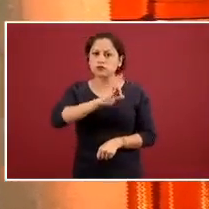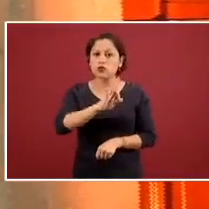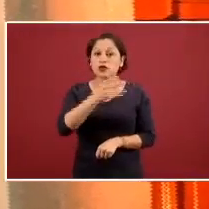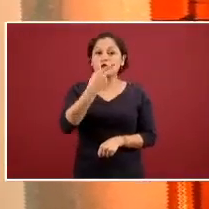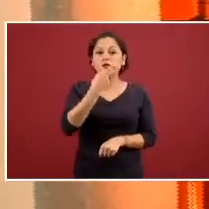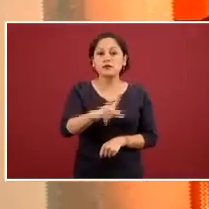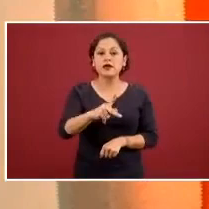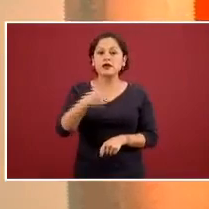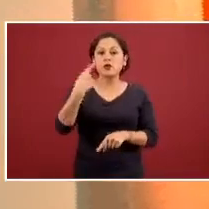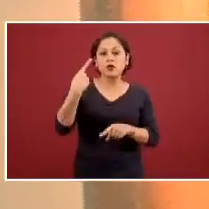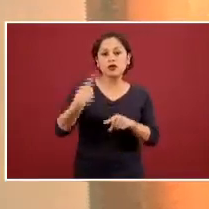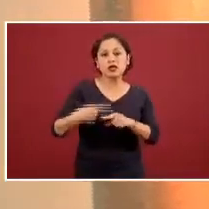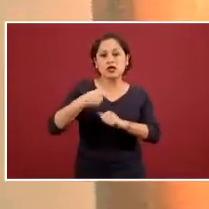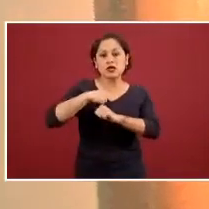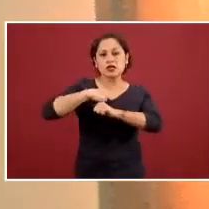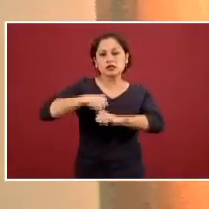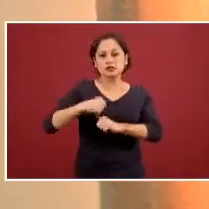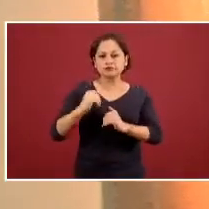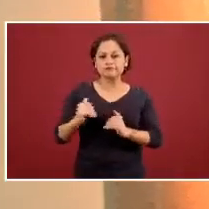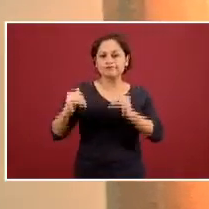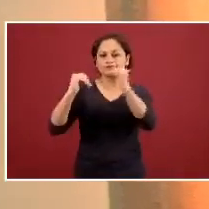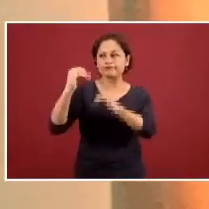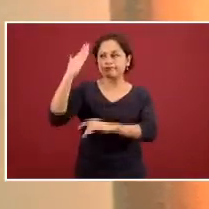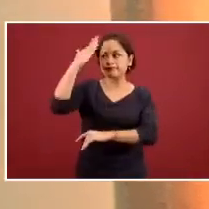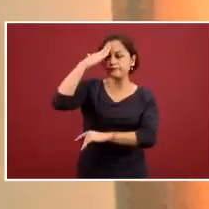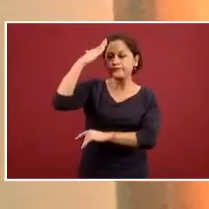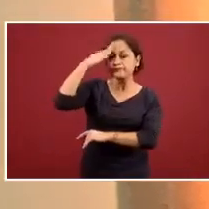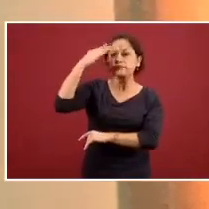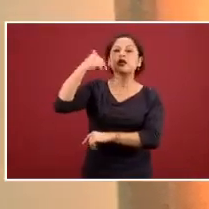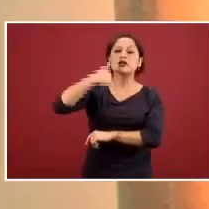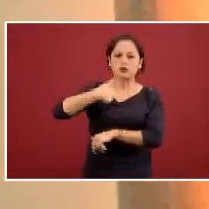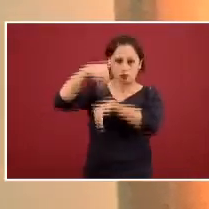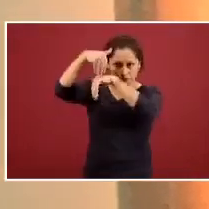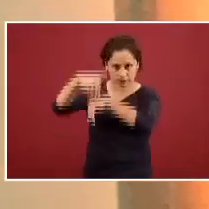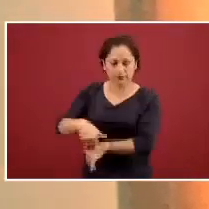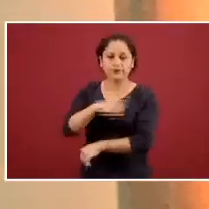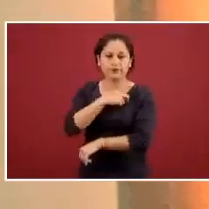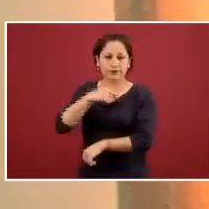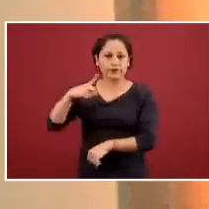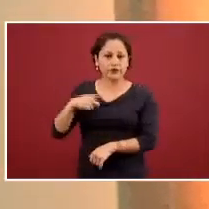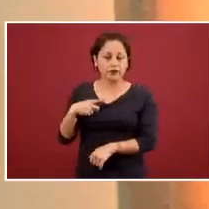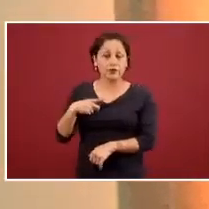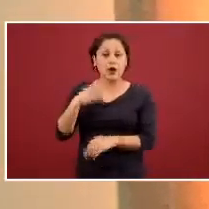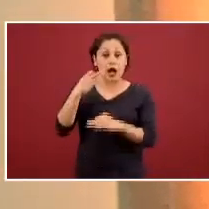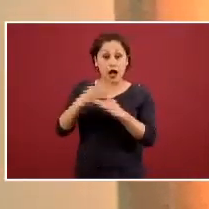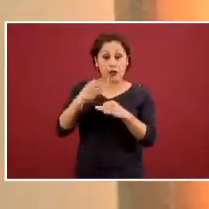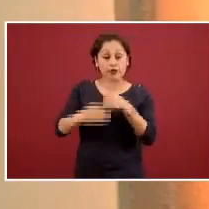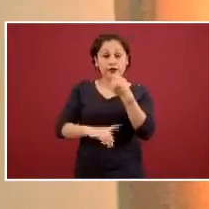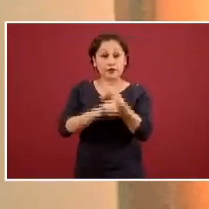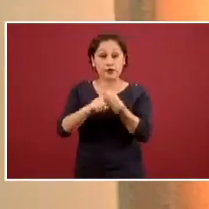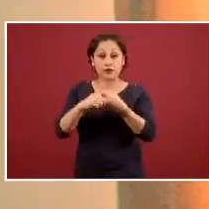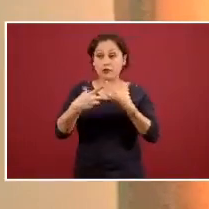la orquesta una de las cosas que nos va a sacar adelante es el poder todos actuar de manera